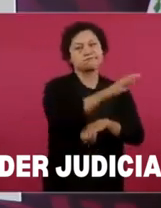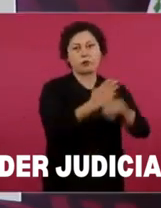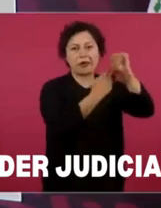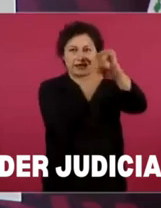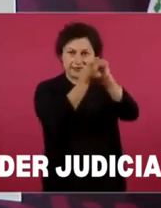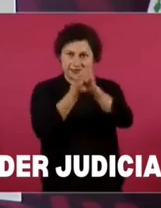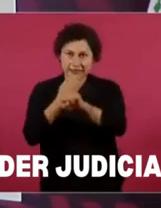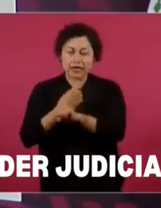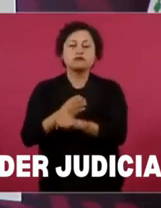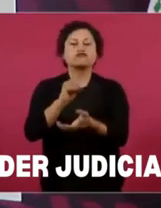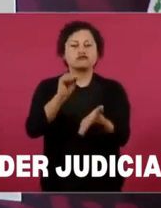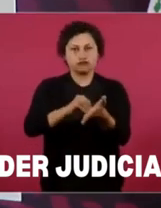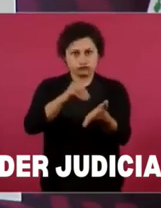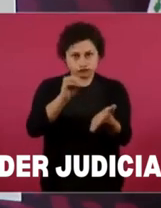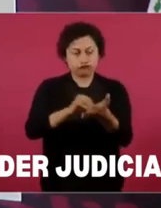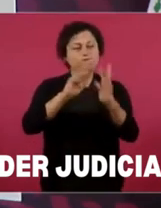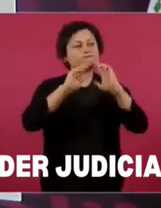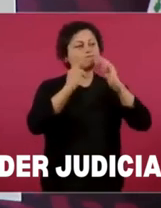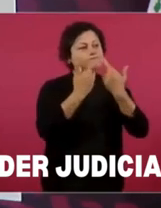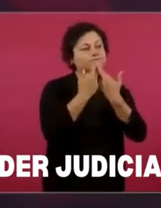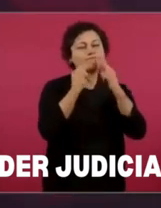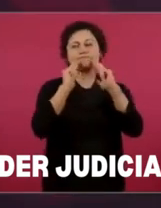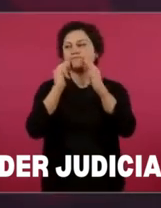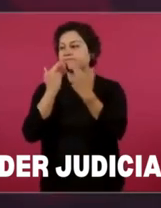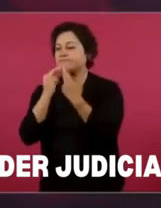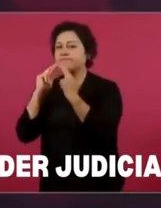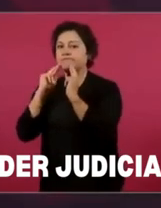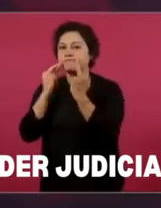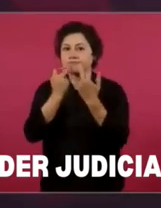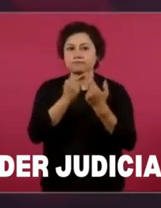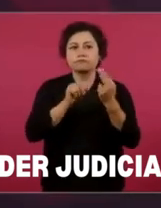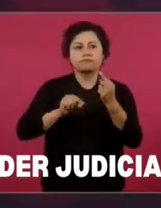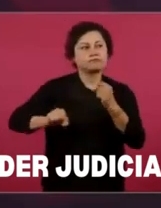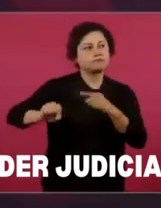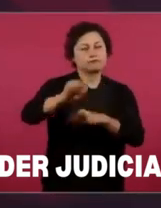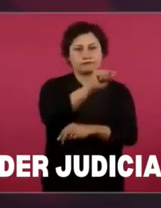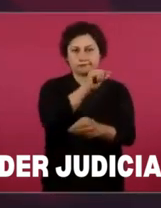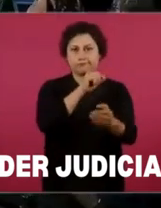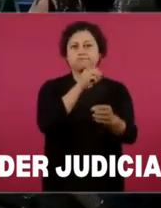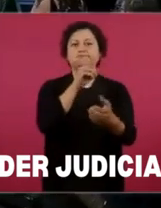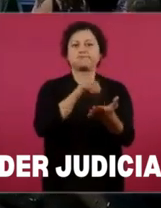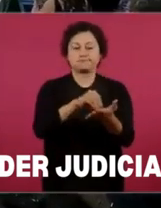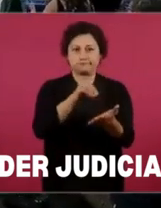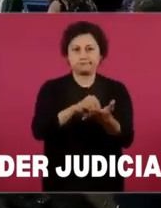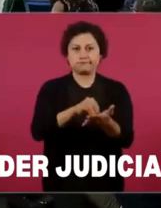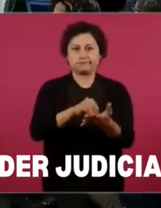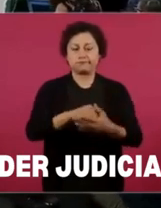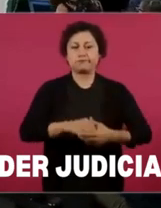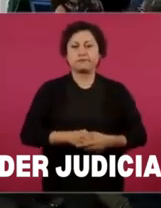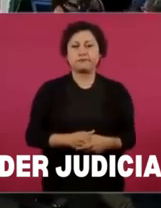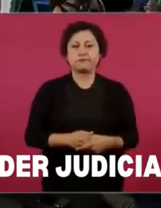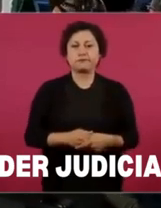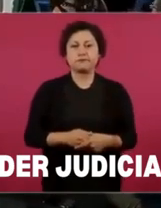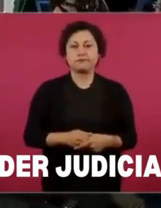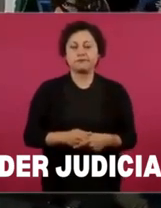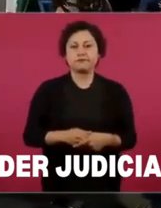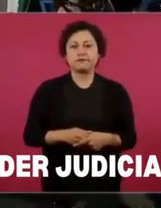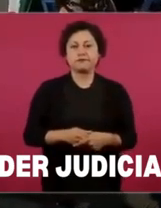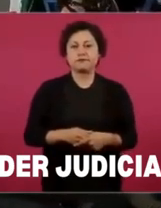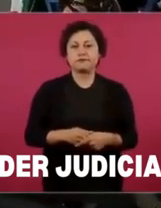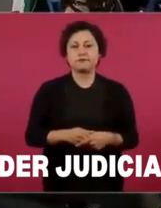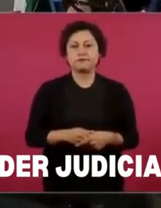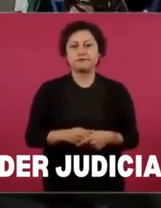se están llevando a cabo